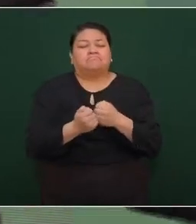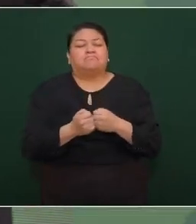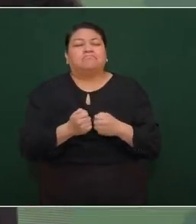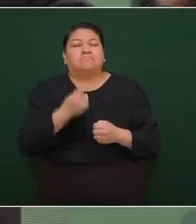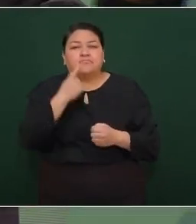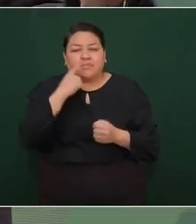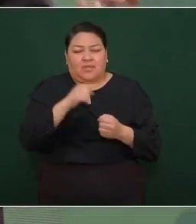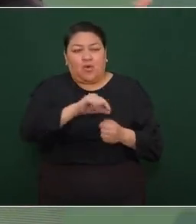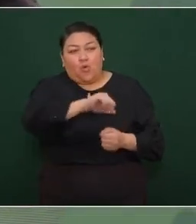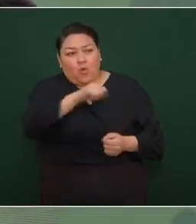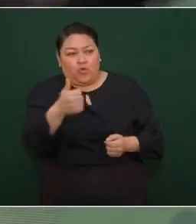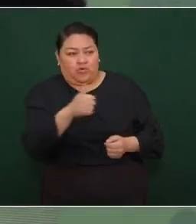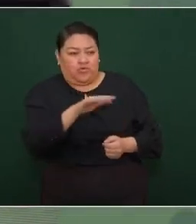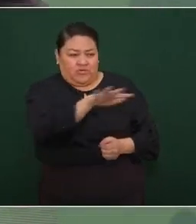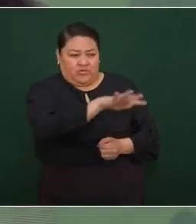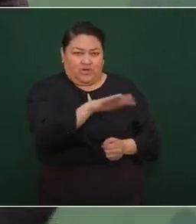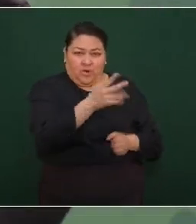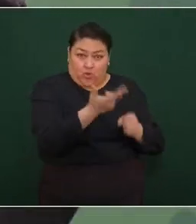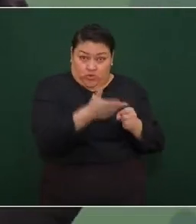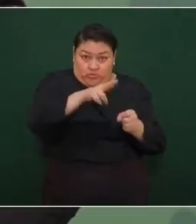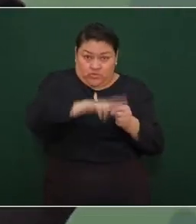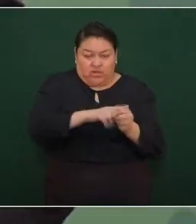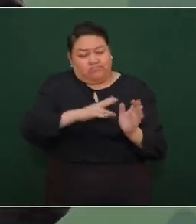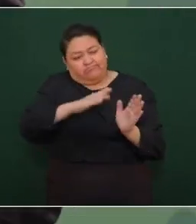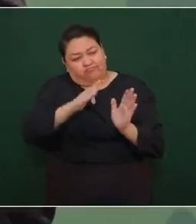construyeron hospitales